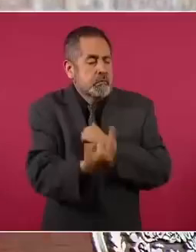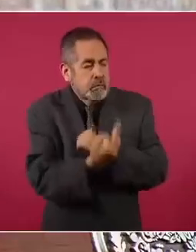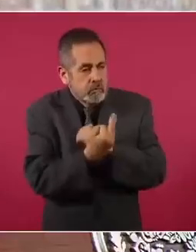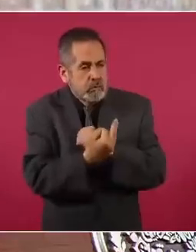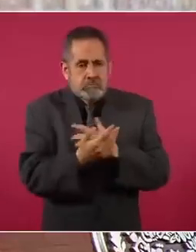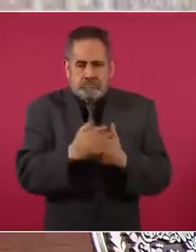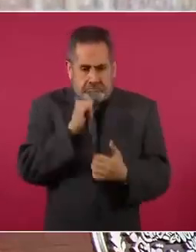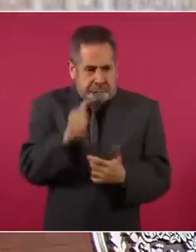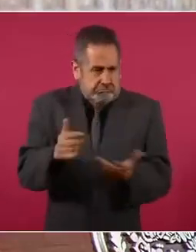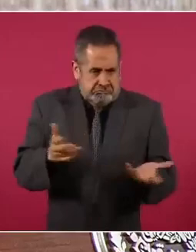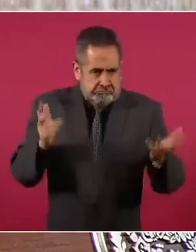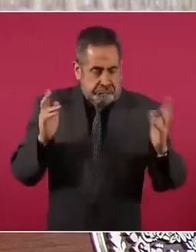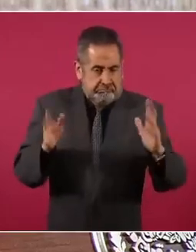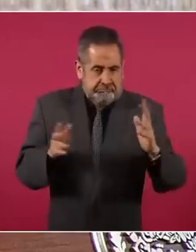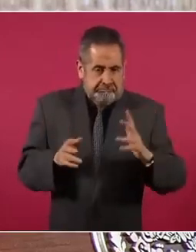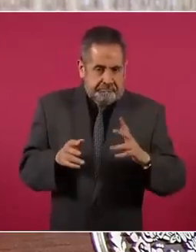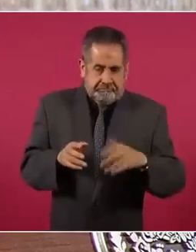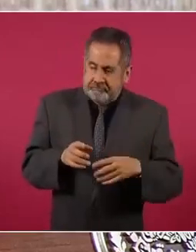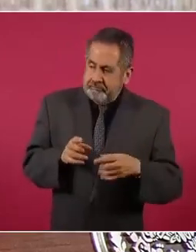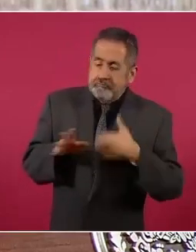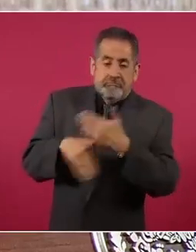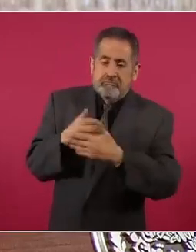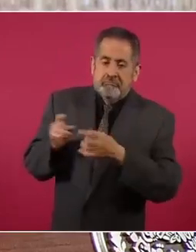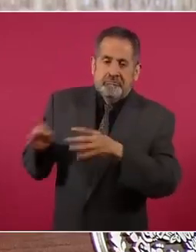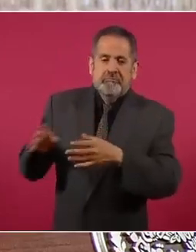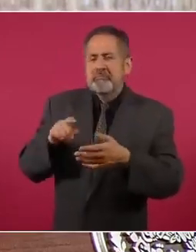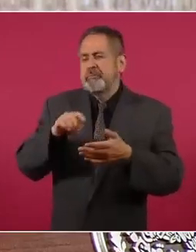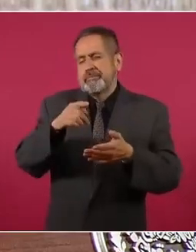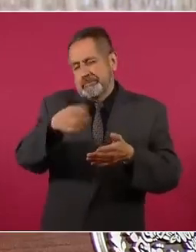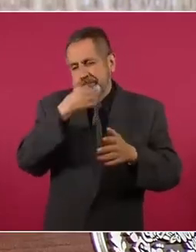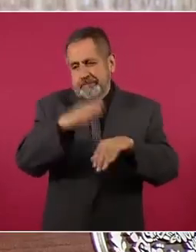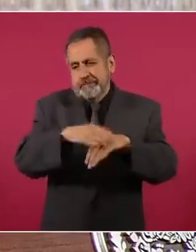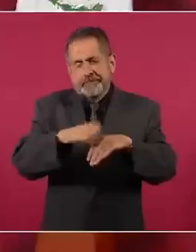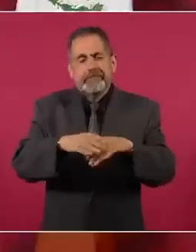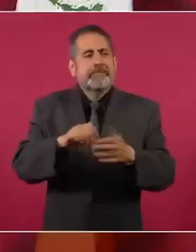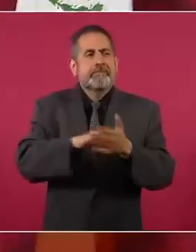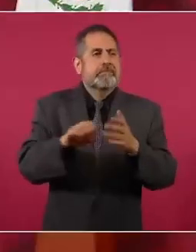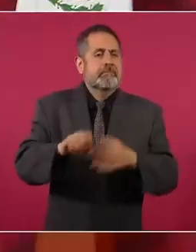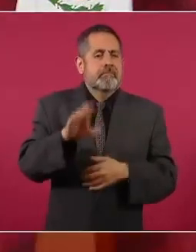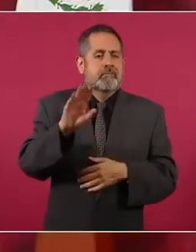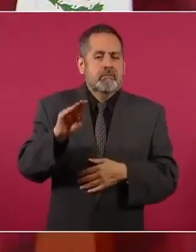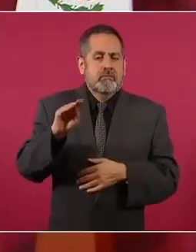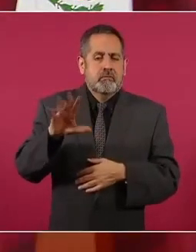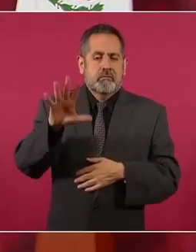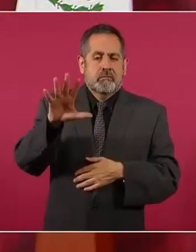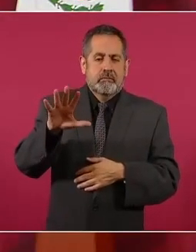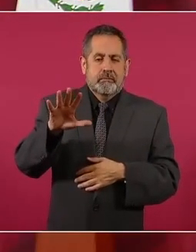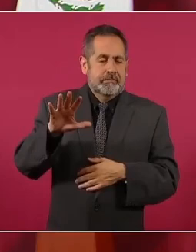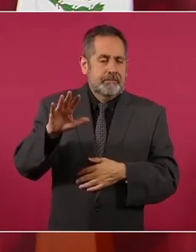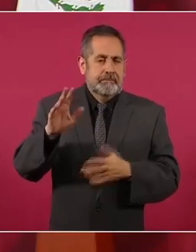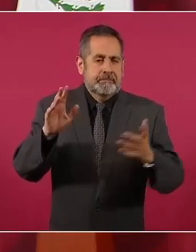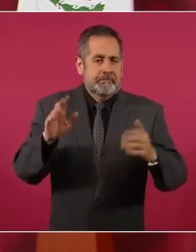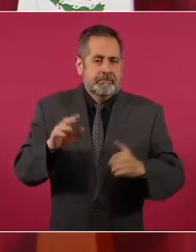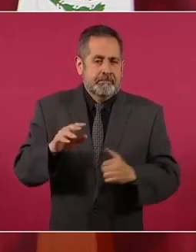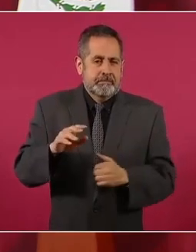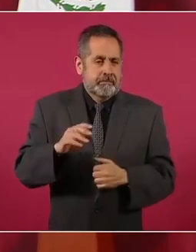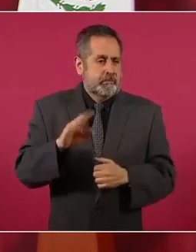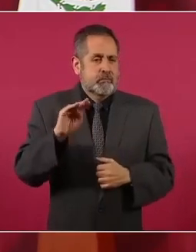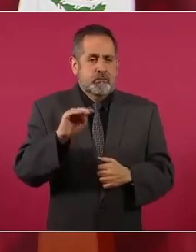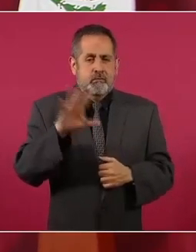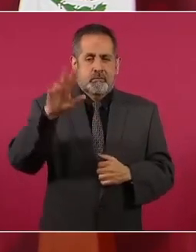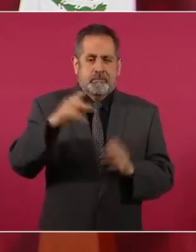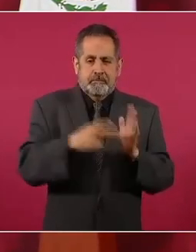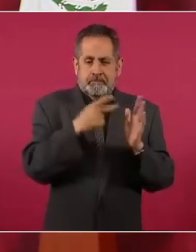Lo hemos dicho aquí. ¿De 95 comentarios?